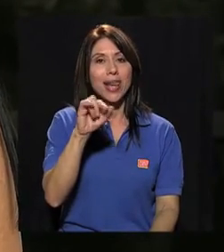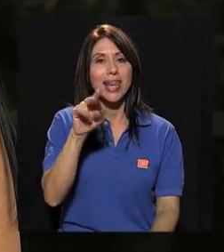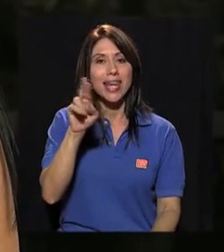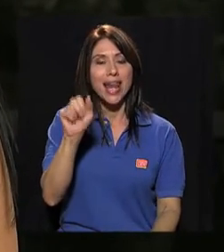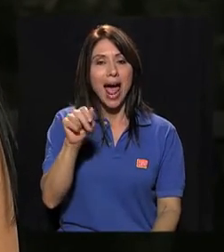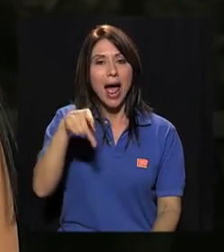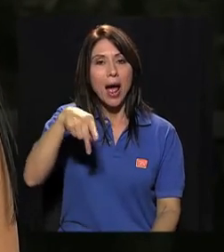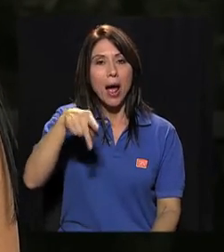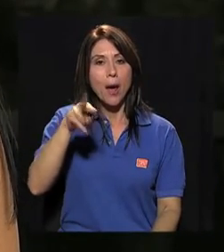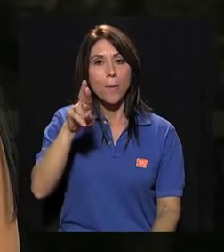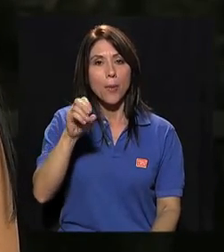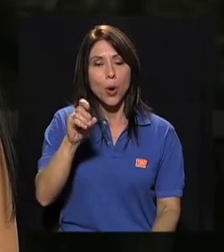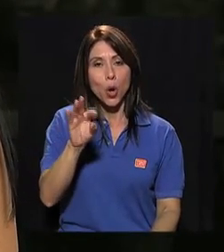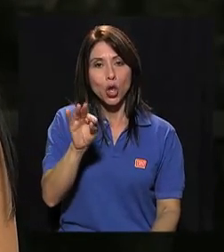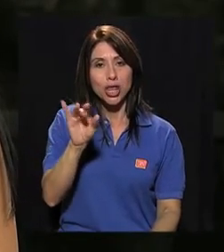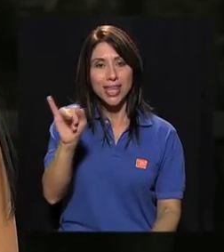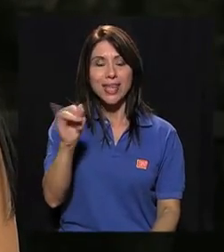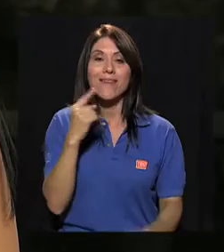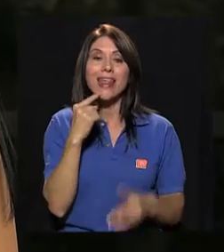para lograrlo.